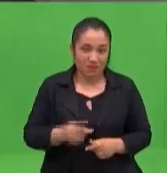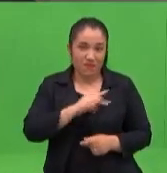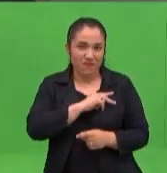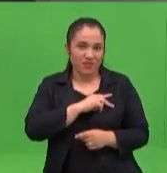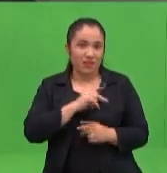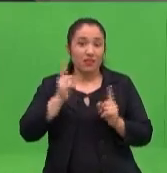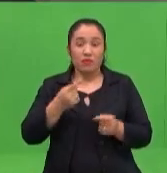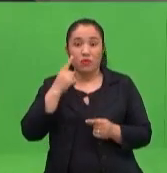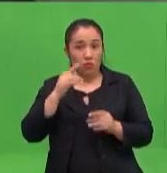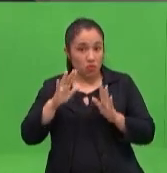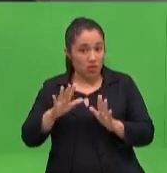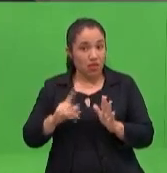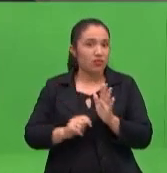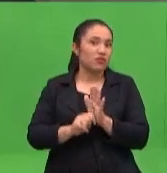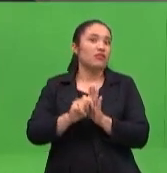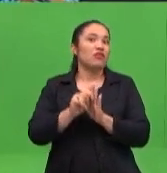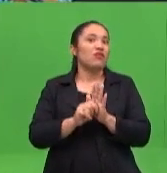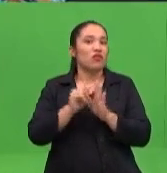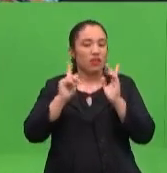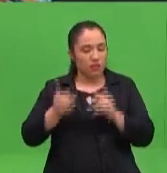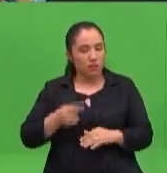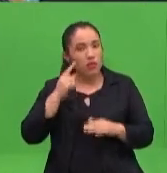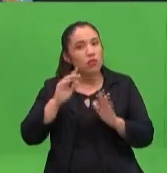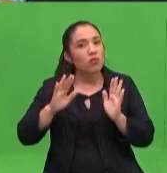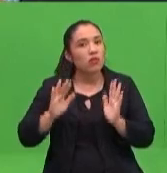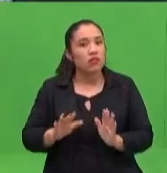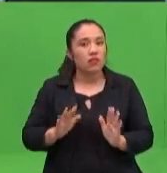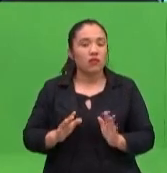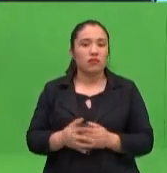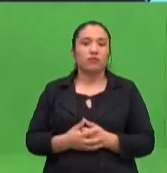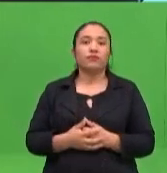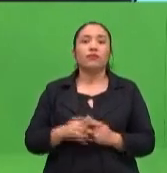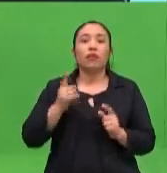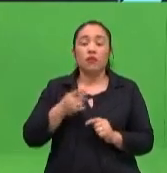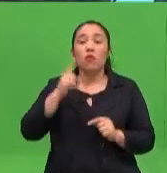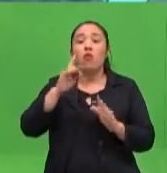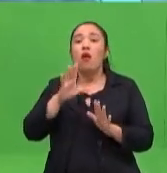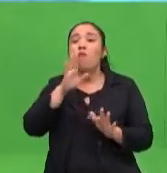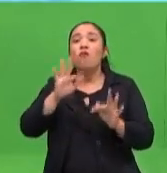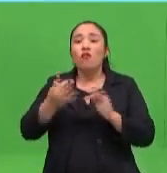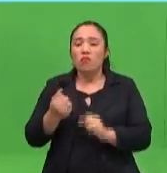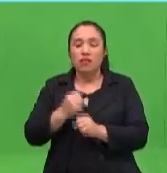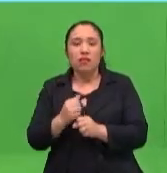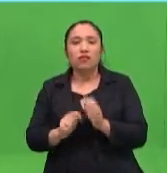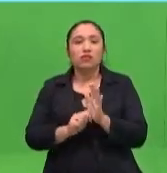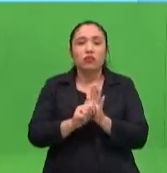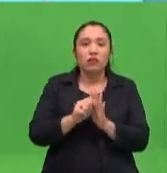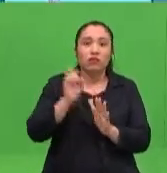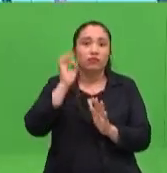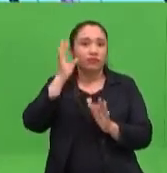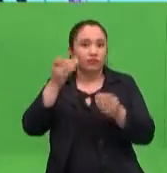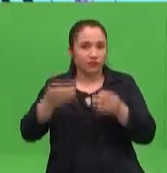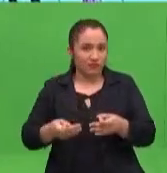cuidado con el tema de la tecnología. Mucho cuidado con la tecnología. La tecnología tenemos que aprender a administrarla. Así mismo. De manera inteligente.